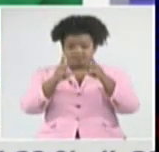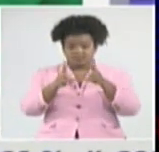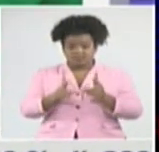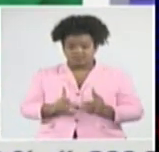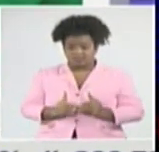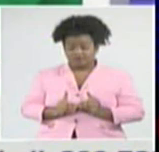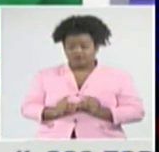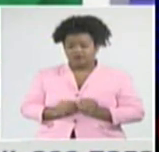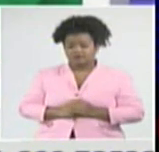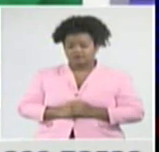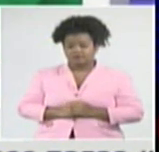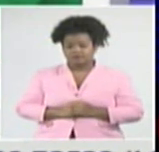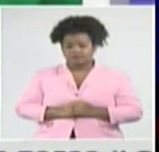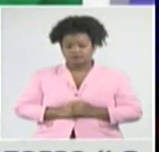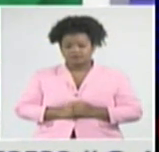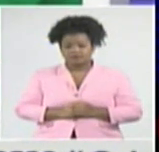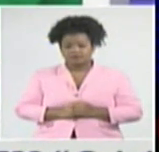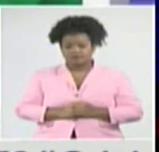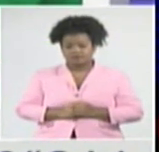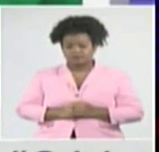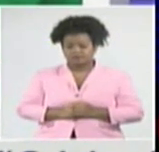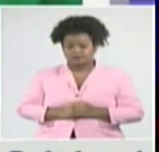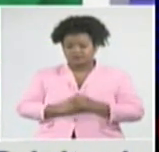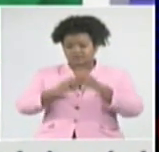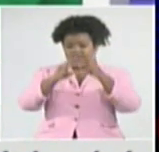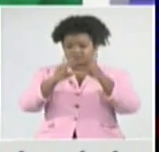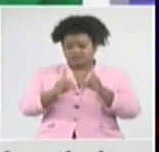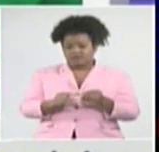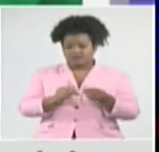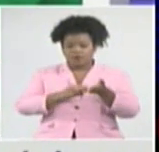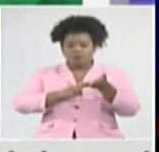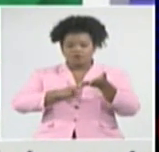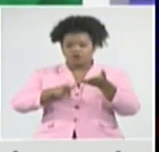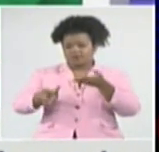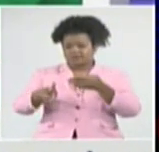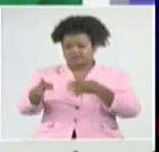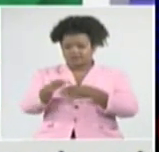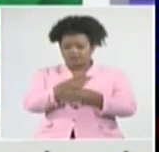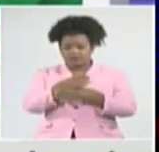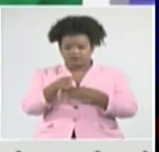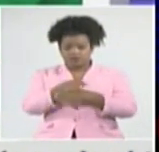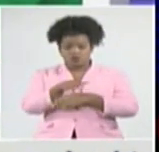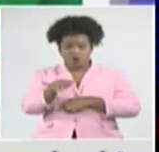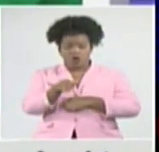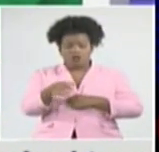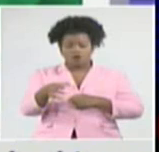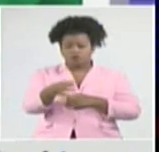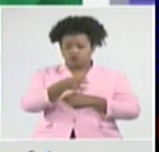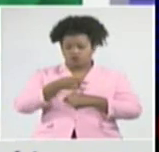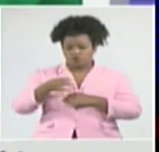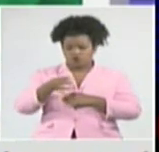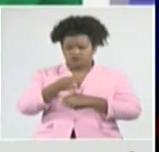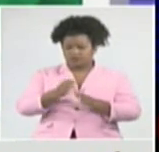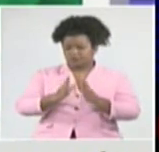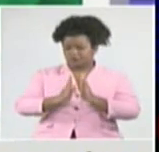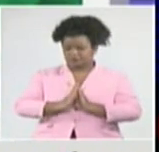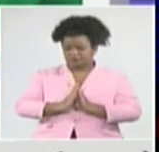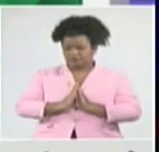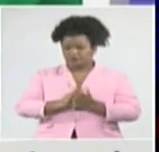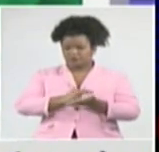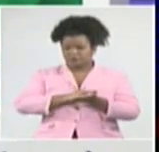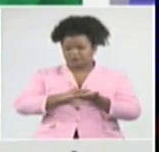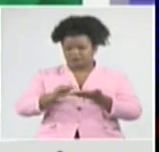por cada uno de las provincias, y sobre todo, por municipios, que es un poco